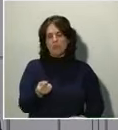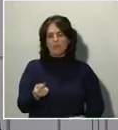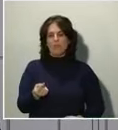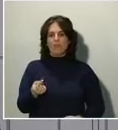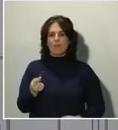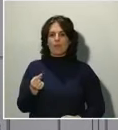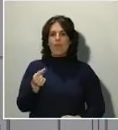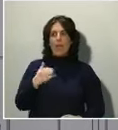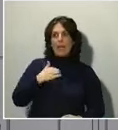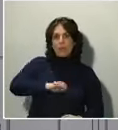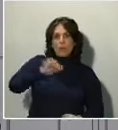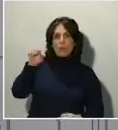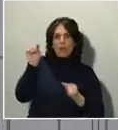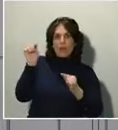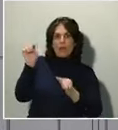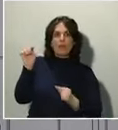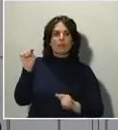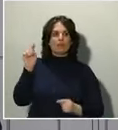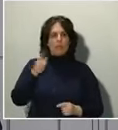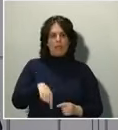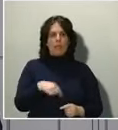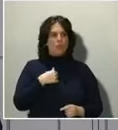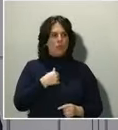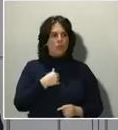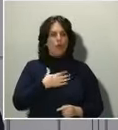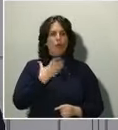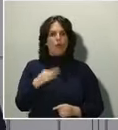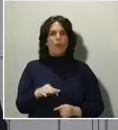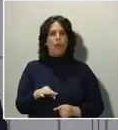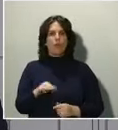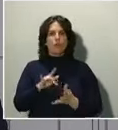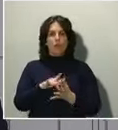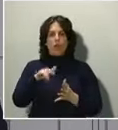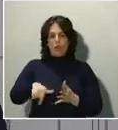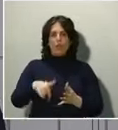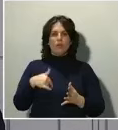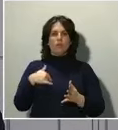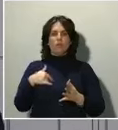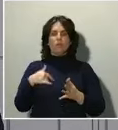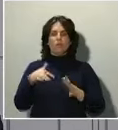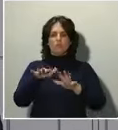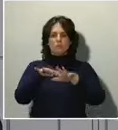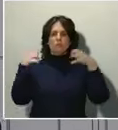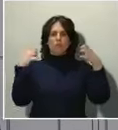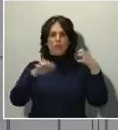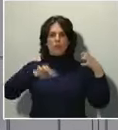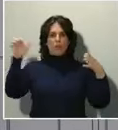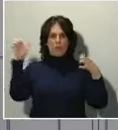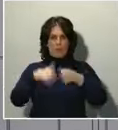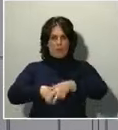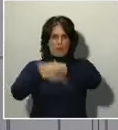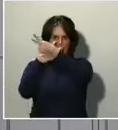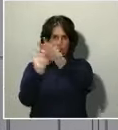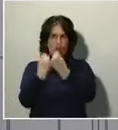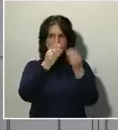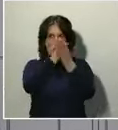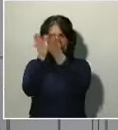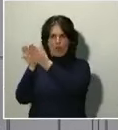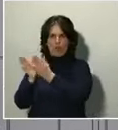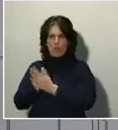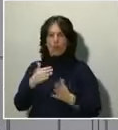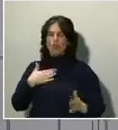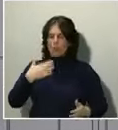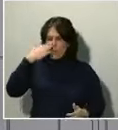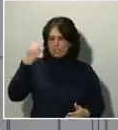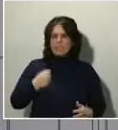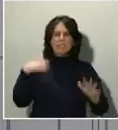poder celebrar un Consejo Europeo por videoconferencia con el resto de colegas. Insistiré en la necesidad de involucrar recursos